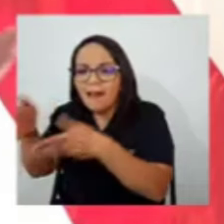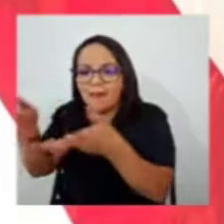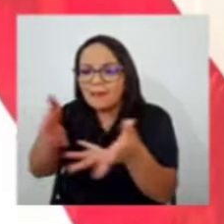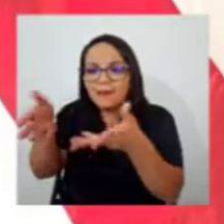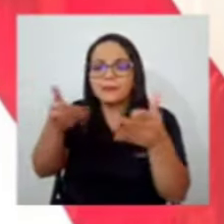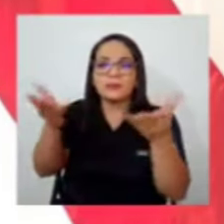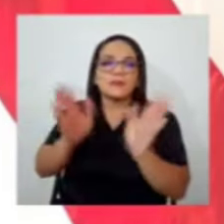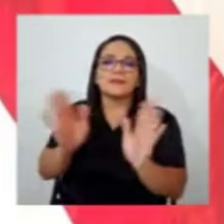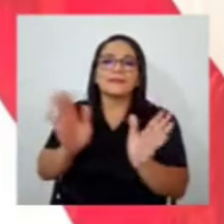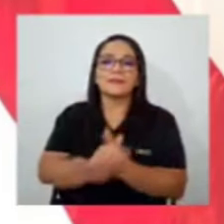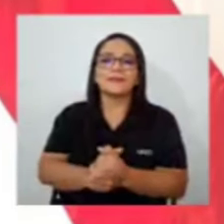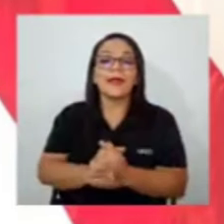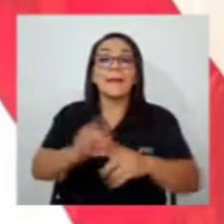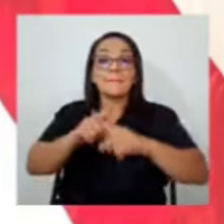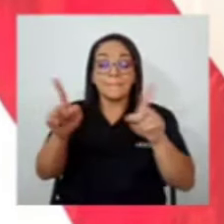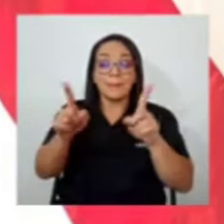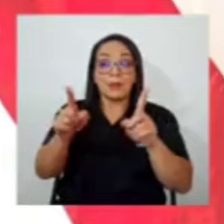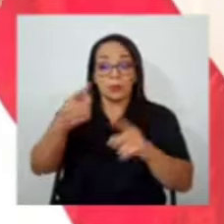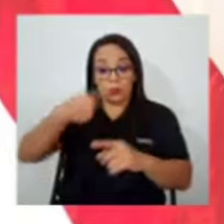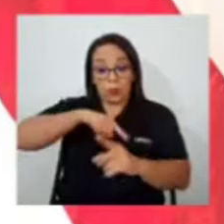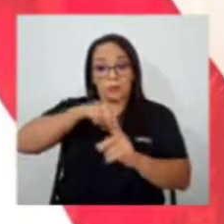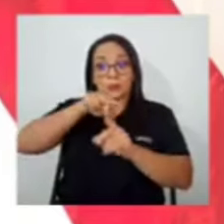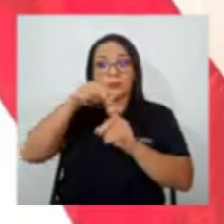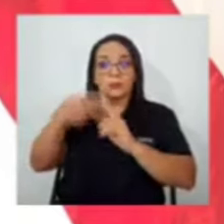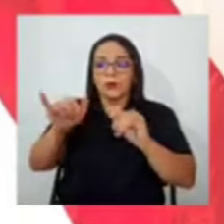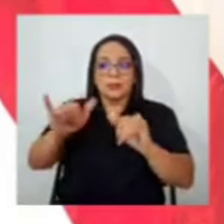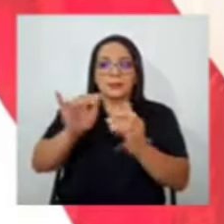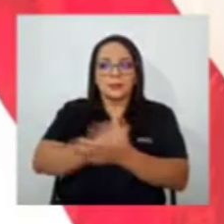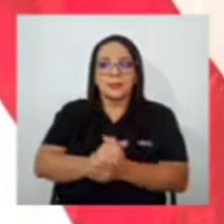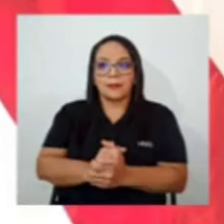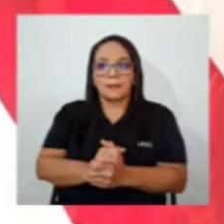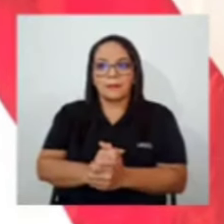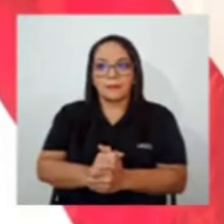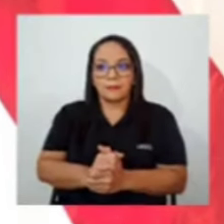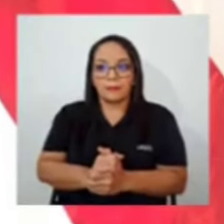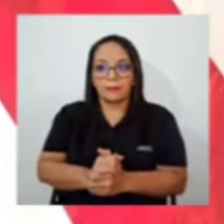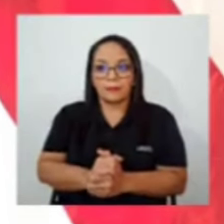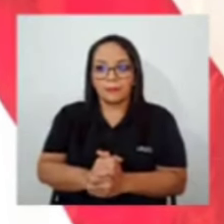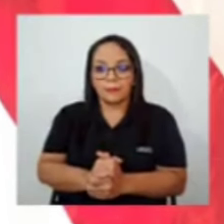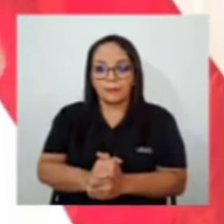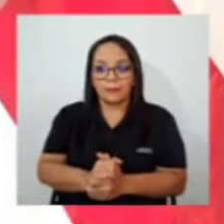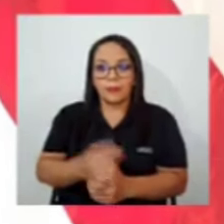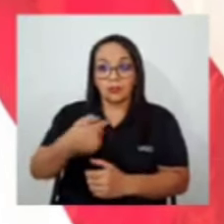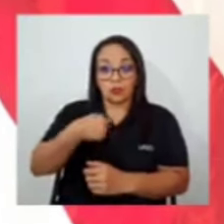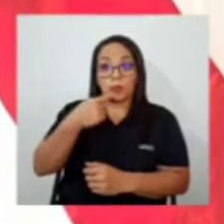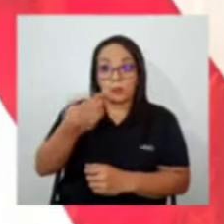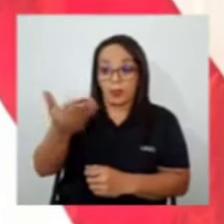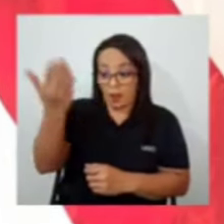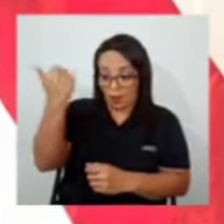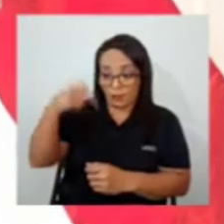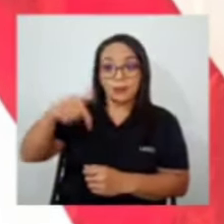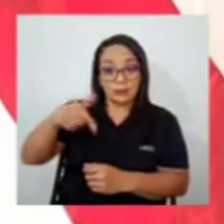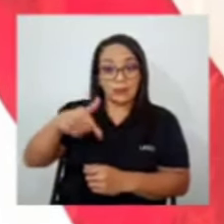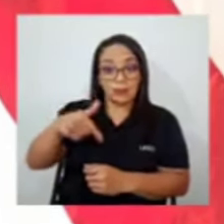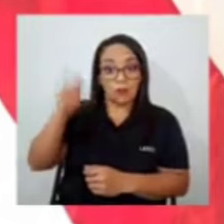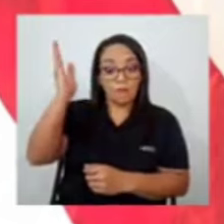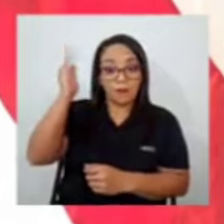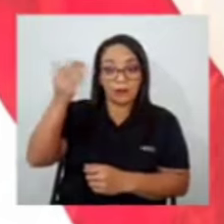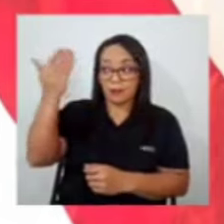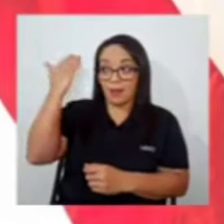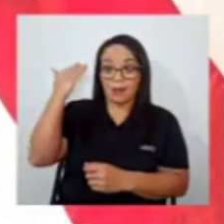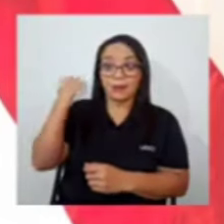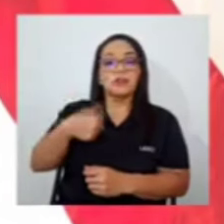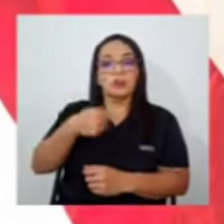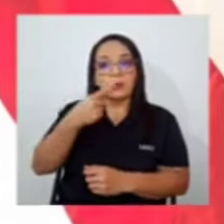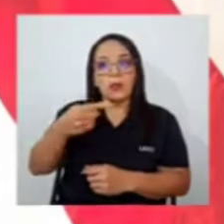Pero la posición del gobierno ha sido meridiana. Si yo lo dije en esta conferencia de prensa, vamos a ir a un gobierno amigo,